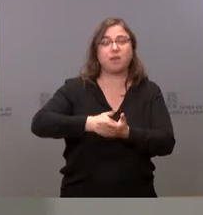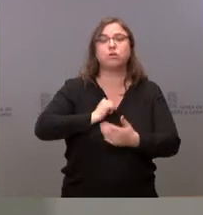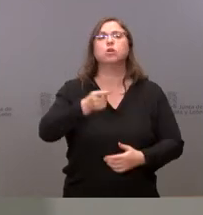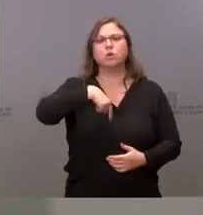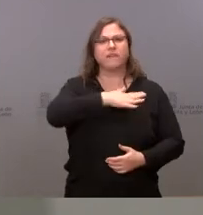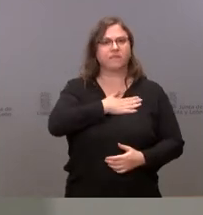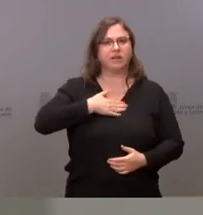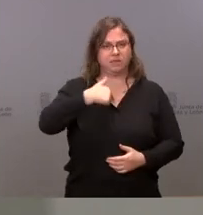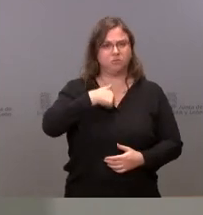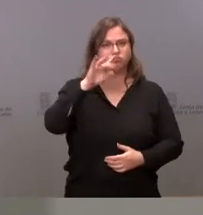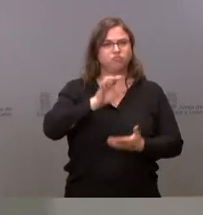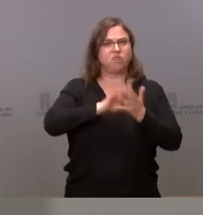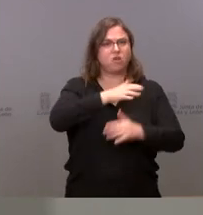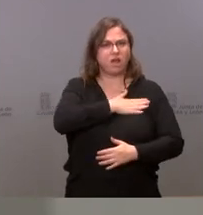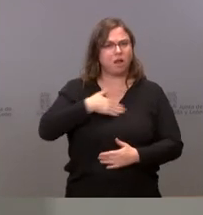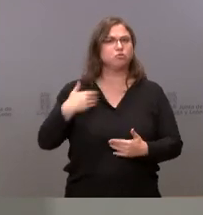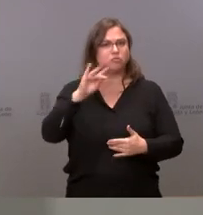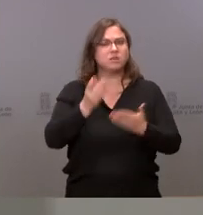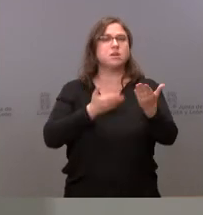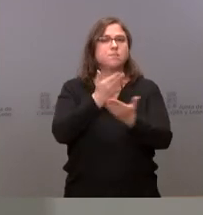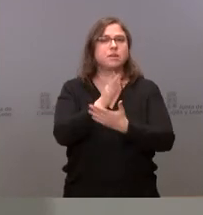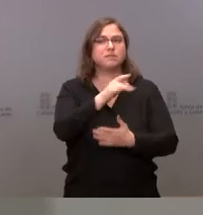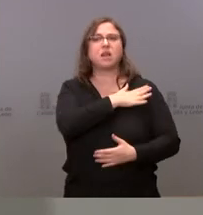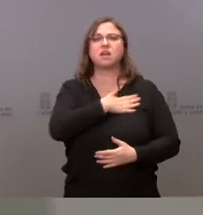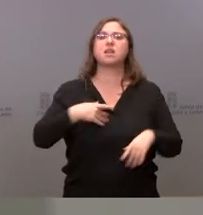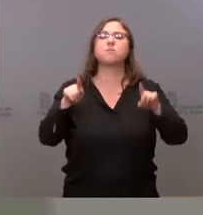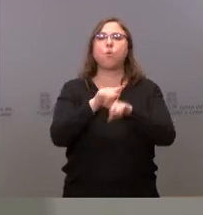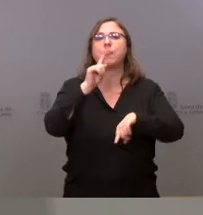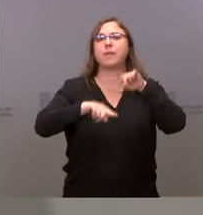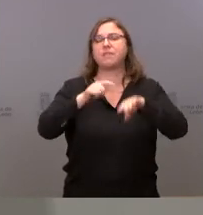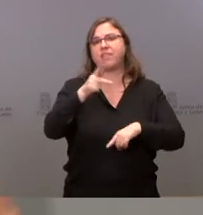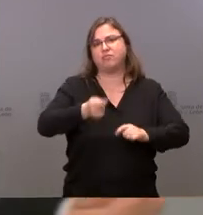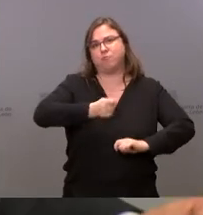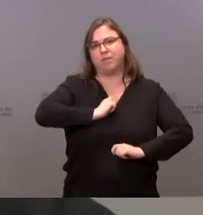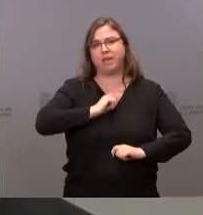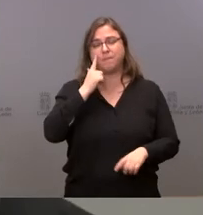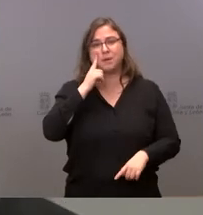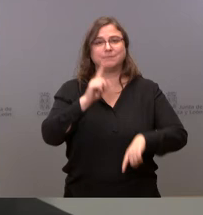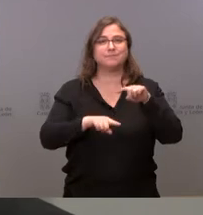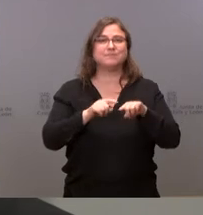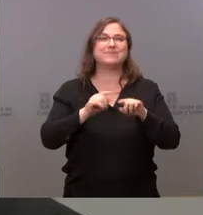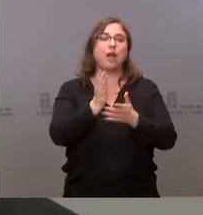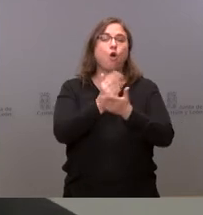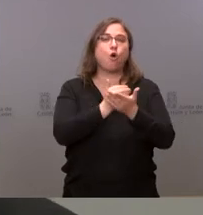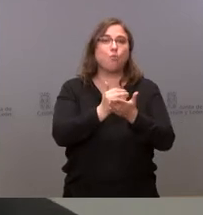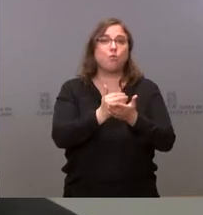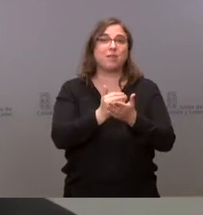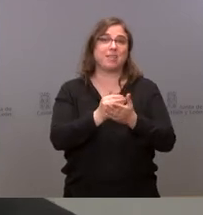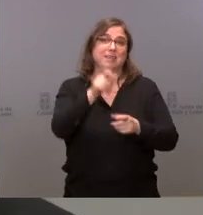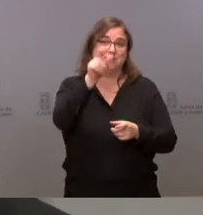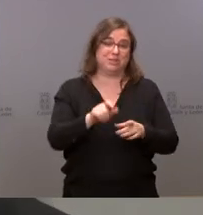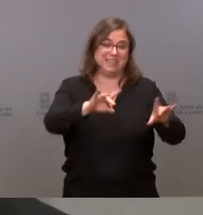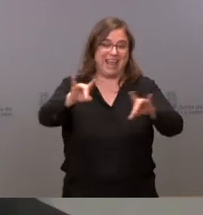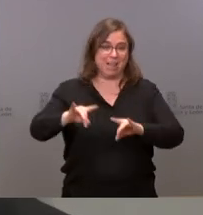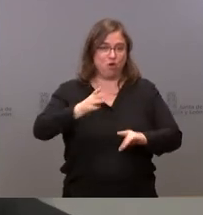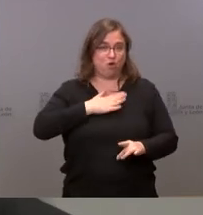sí lo queremos sí lo solicitamos y por tanto aspiramos a lo que nos pueda corresponder en relación a lo que es una comunidad autónoma con el 19% del